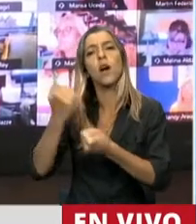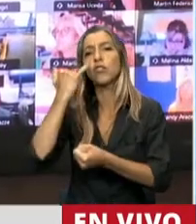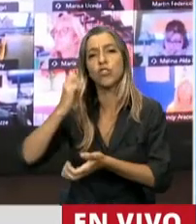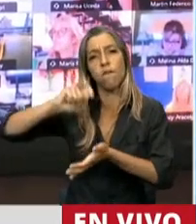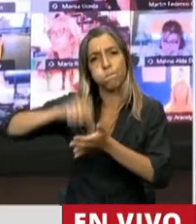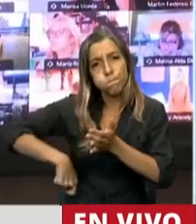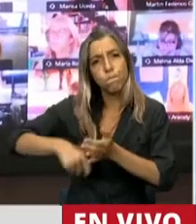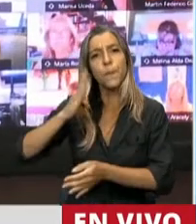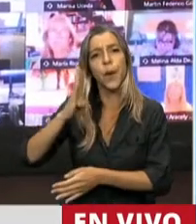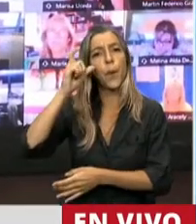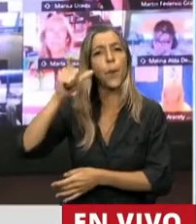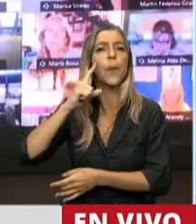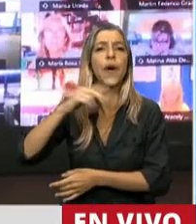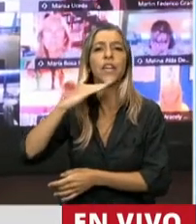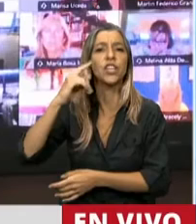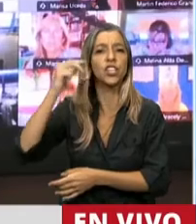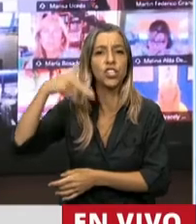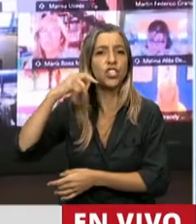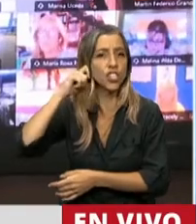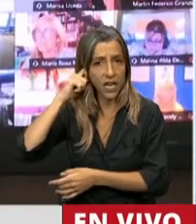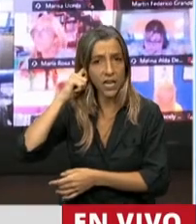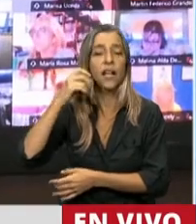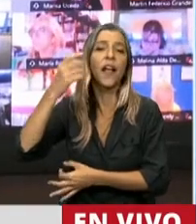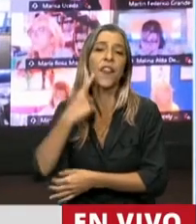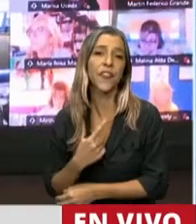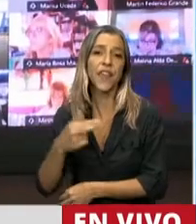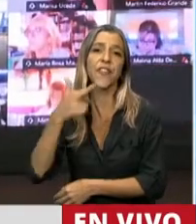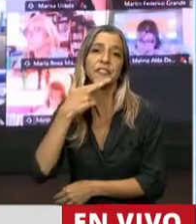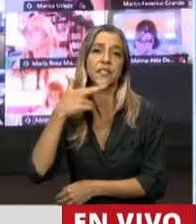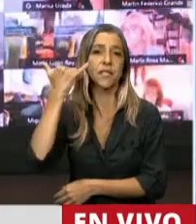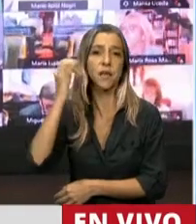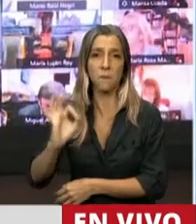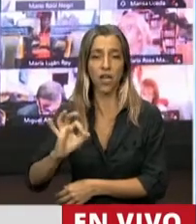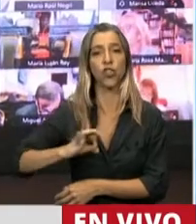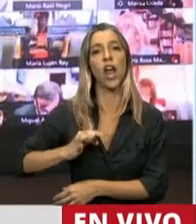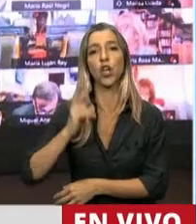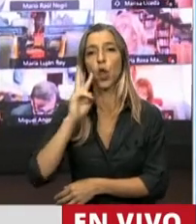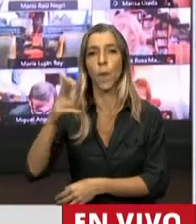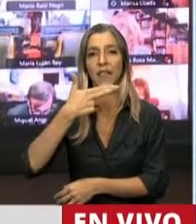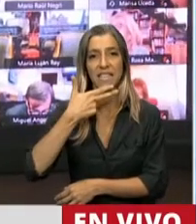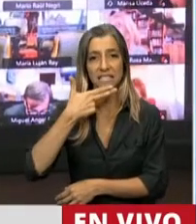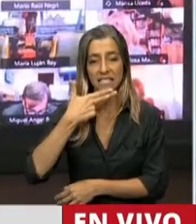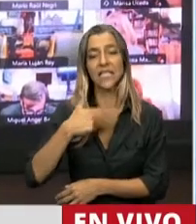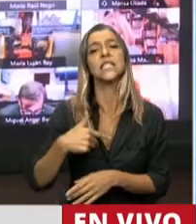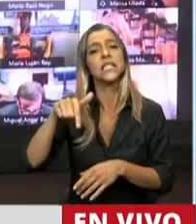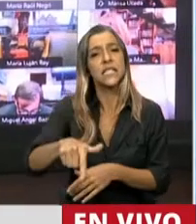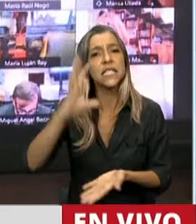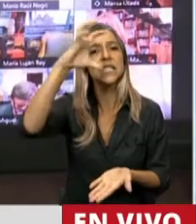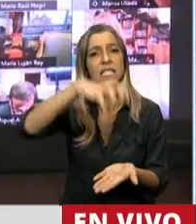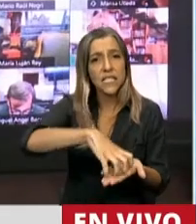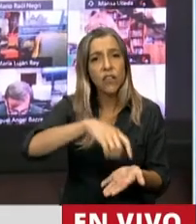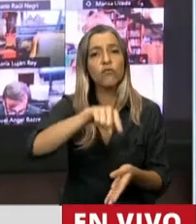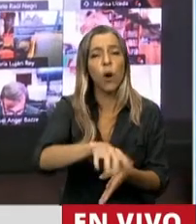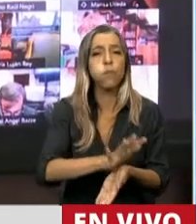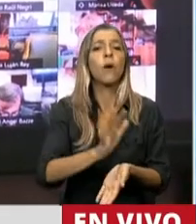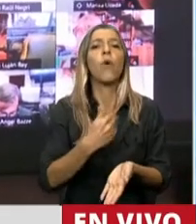Beijing, República Popular China, el 17 de mayo de 2017. El centro será una institución oficial sin fines